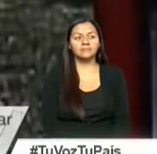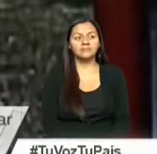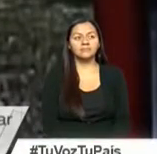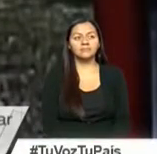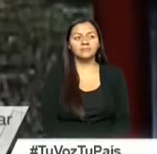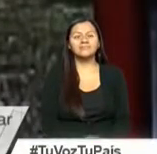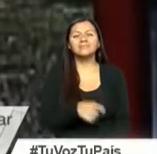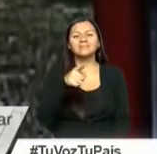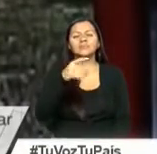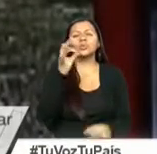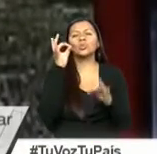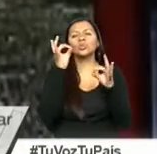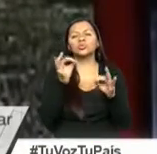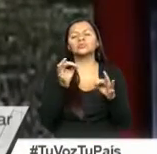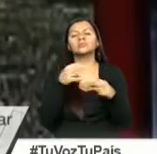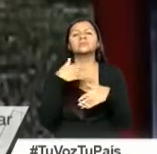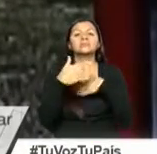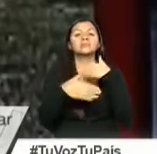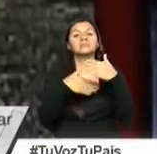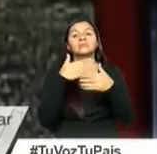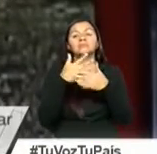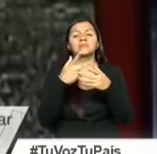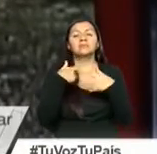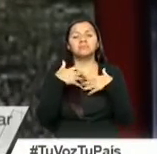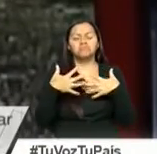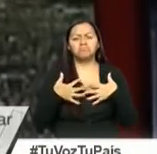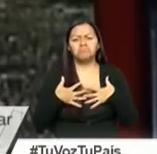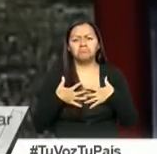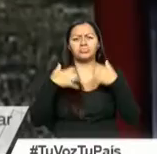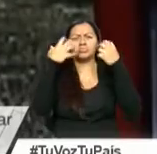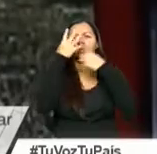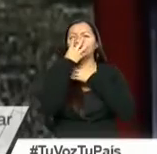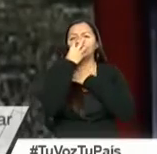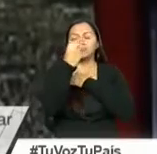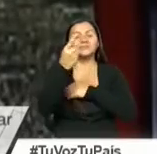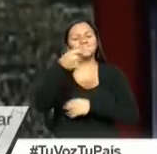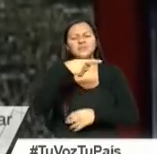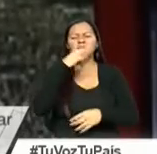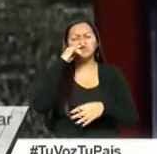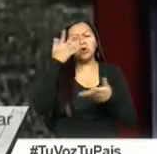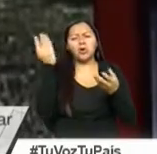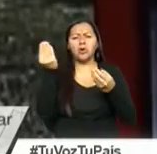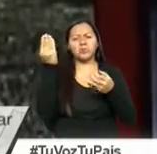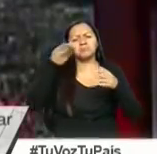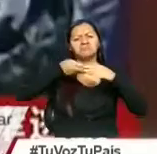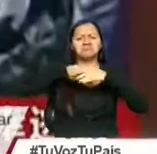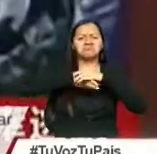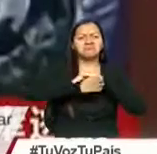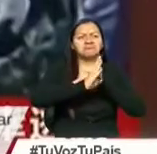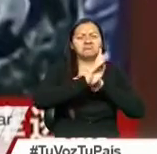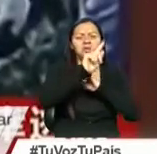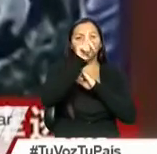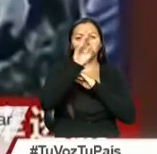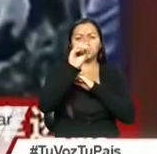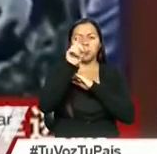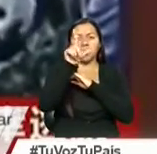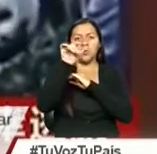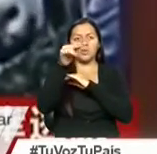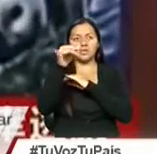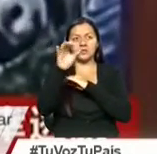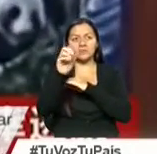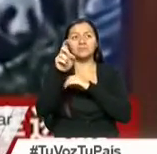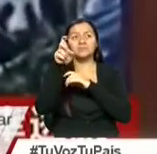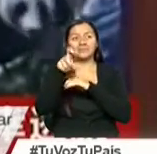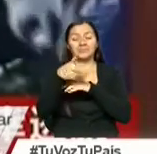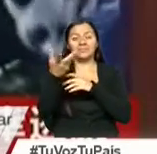Una aprabuconada que podría haber acabado mal. Este joven se coló en el recinto de los Osos Panda del zoológico chino de Nanchang. Según